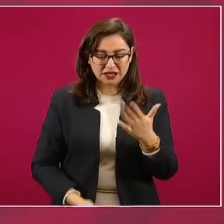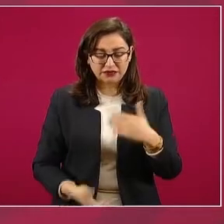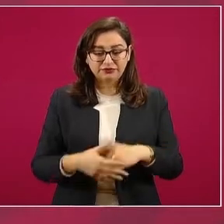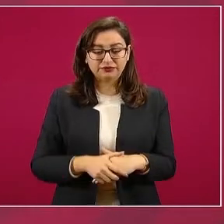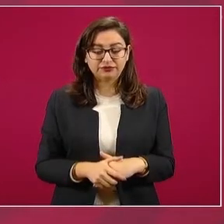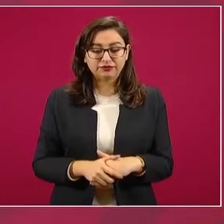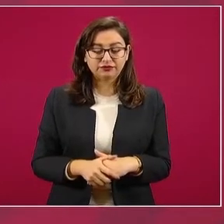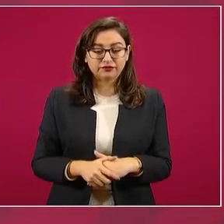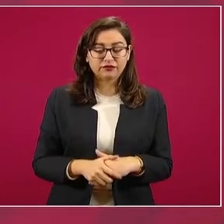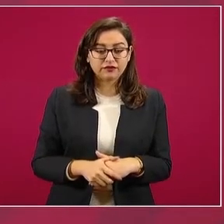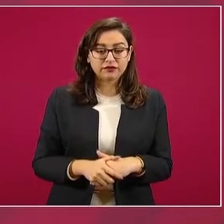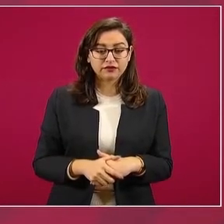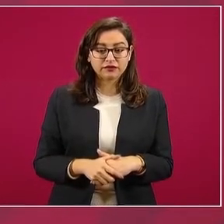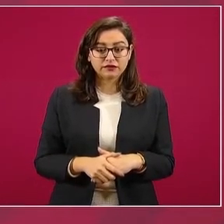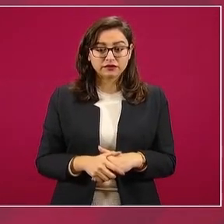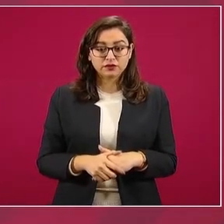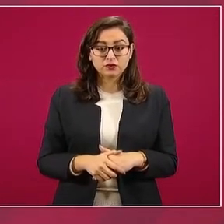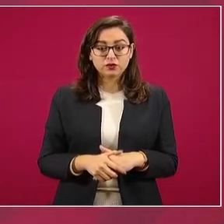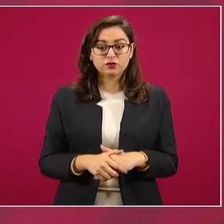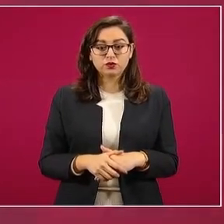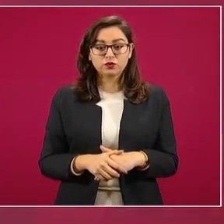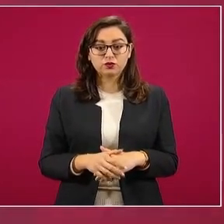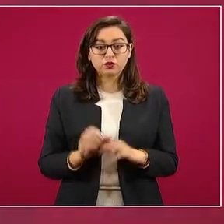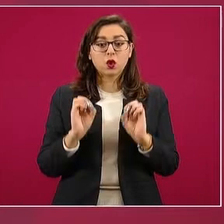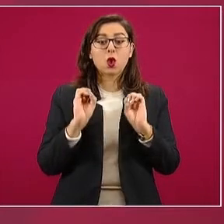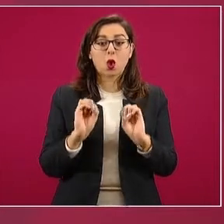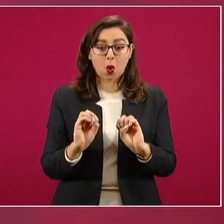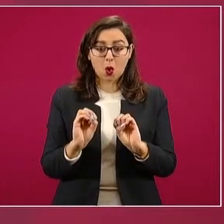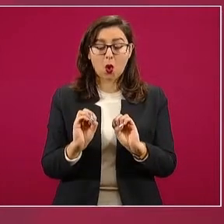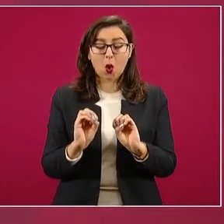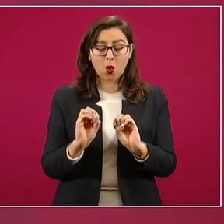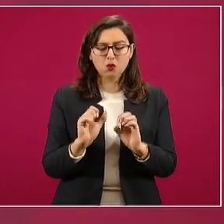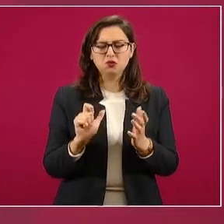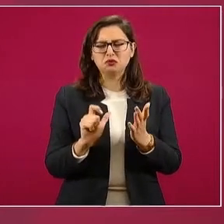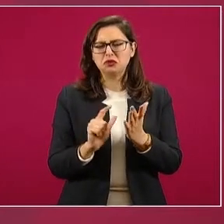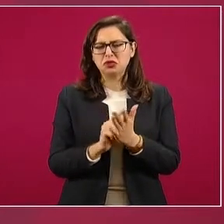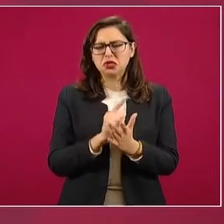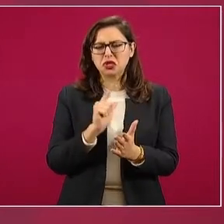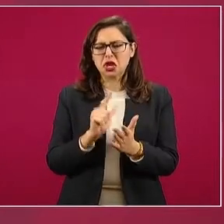quedó… O lícitas pero inmorales.